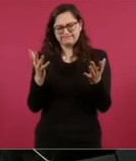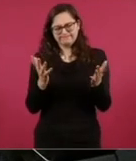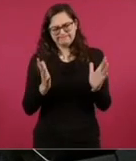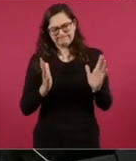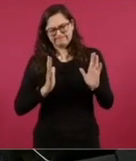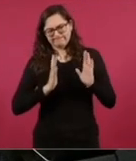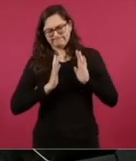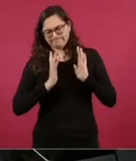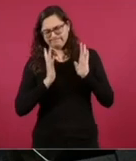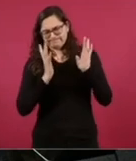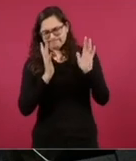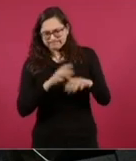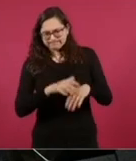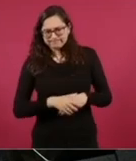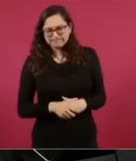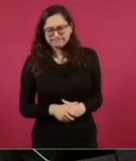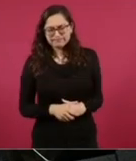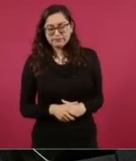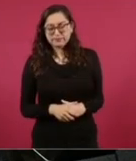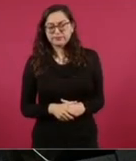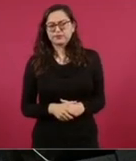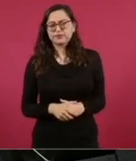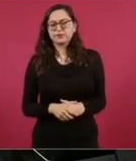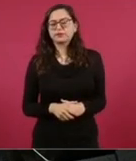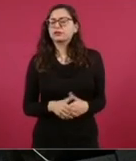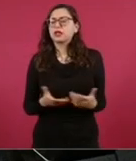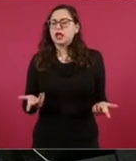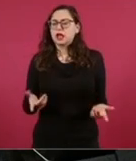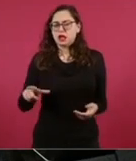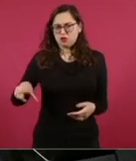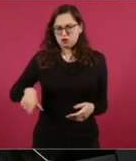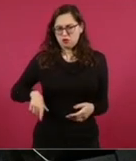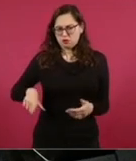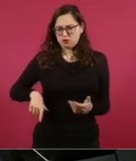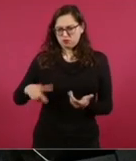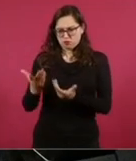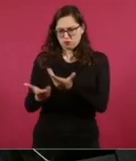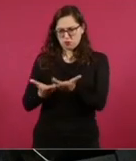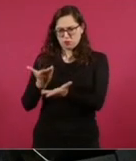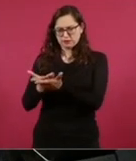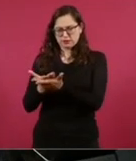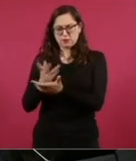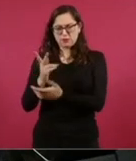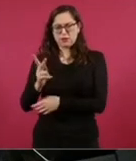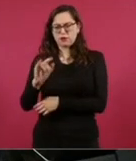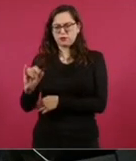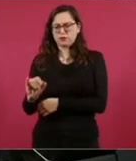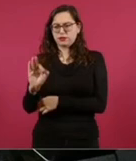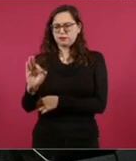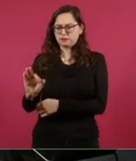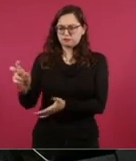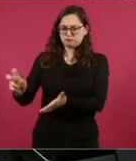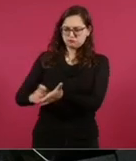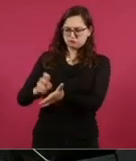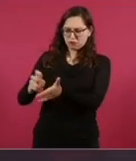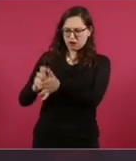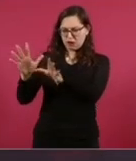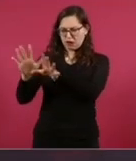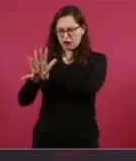opinión respecto a la propuesta de reforma judicial de los Estados Unidos mexicanos,